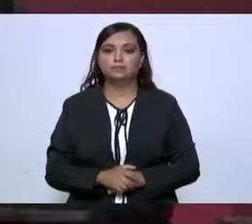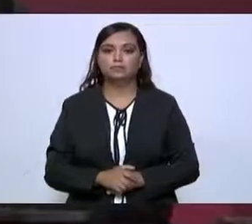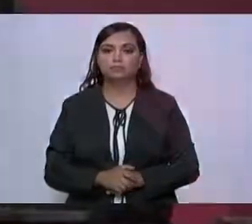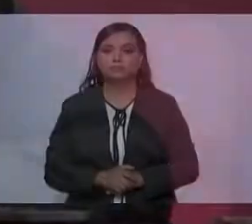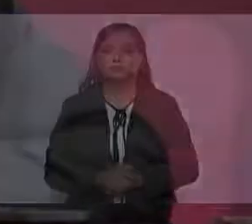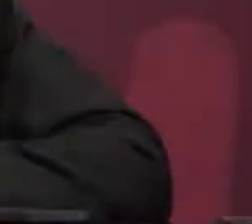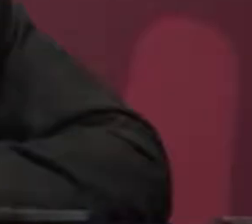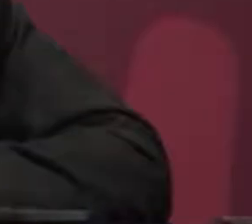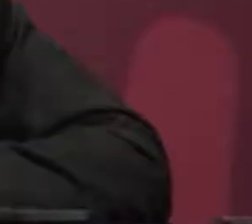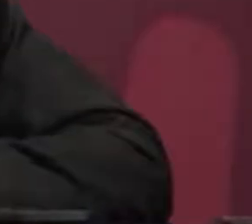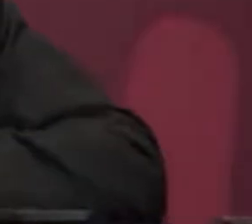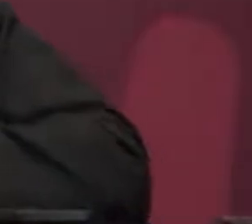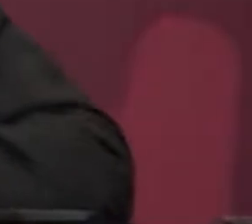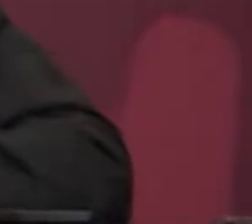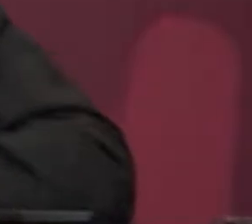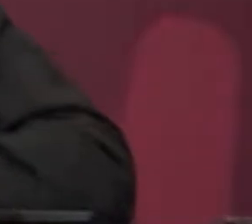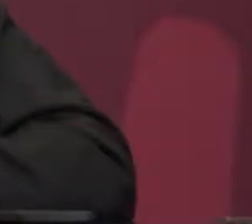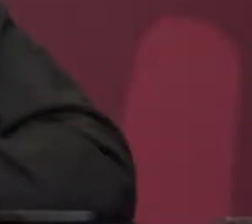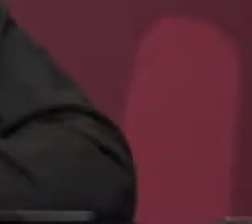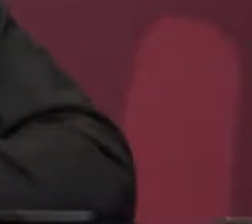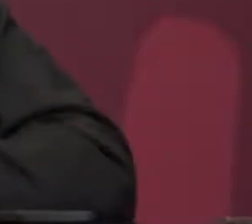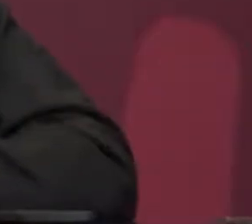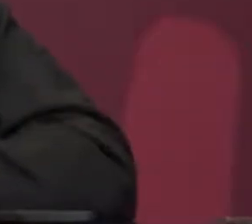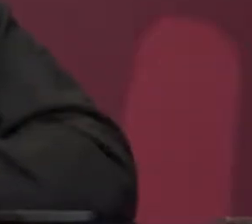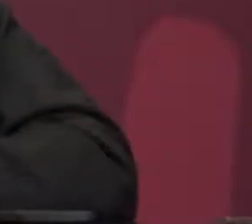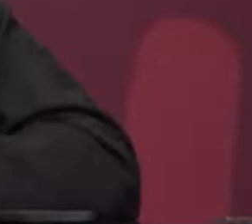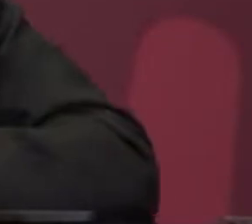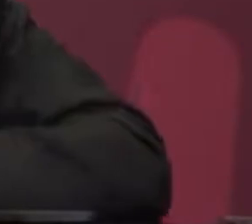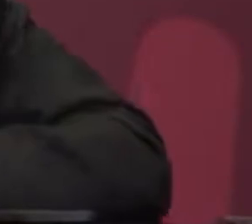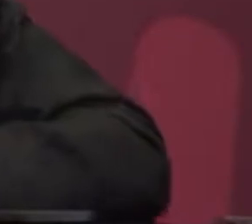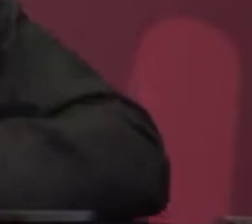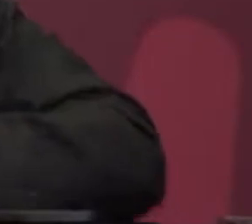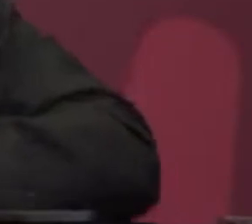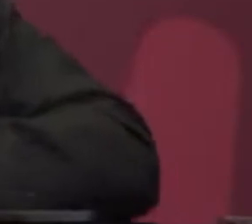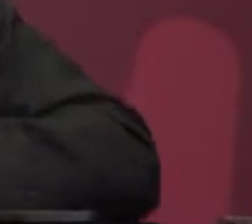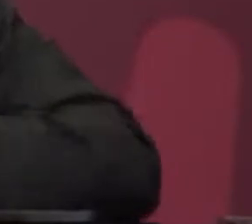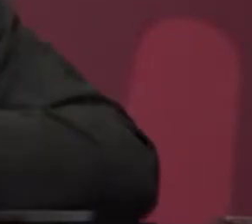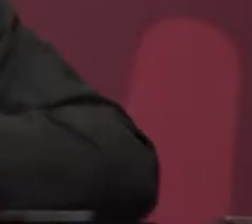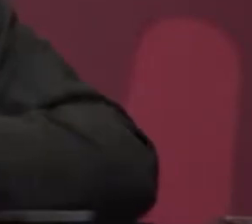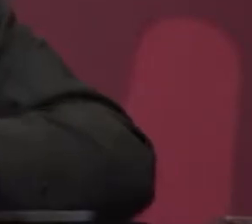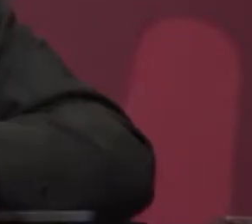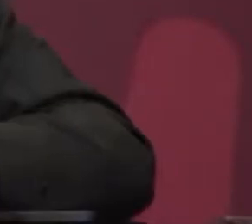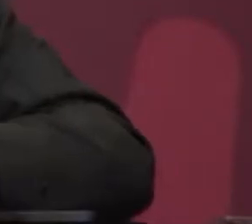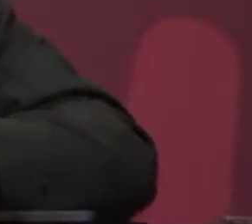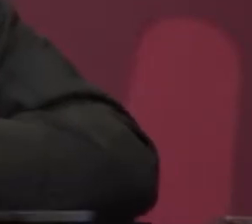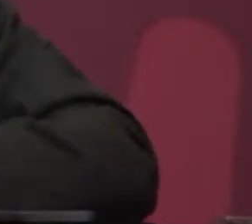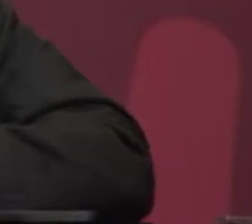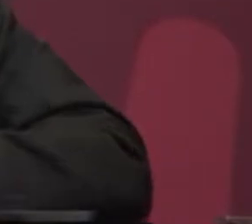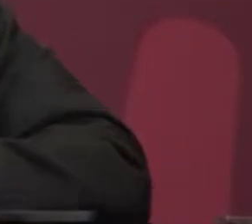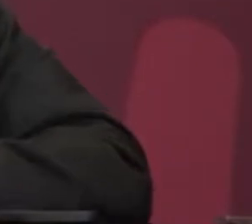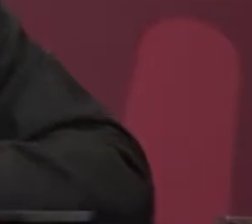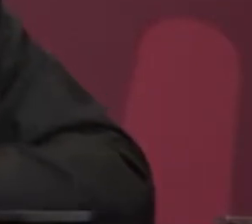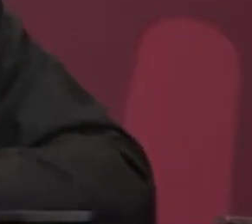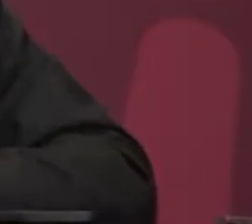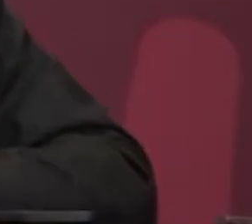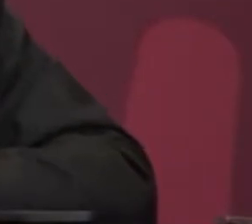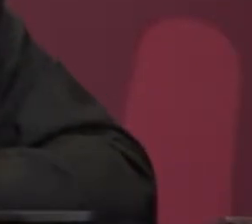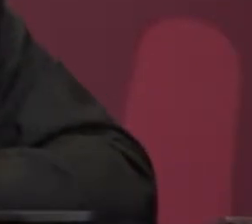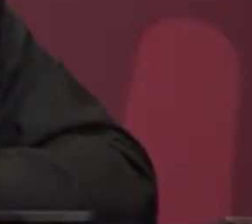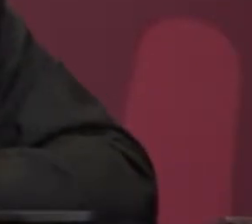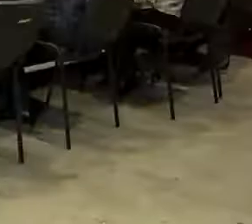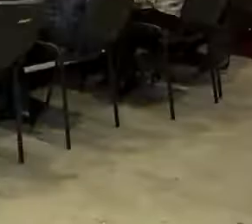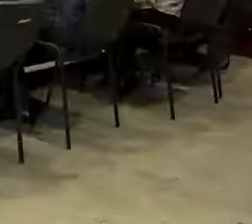Seguidamente interviene la maestra Luisa María Alcalde Luján, secretaria de Trabajo. Muchísimas gracias, presidente,